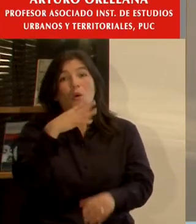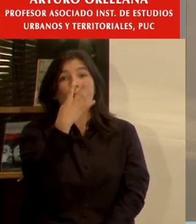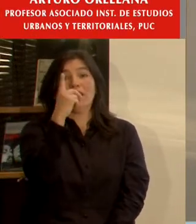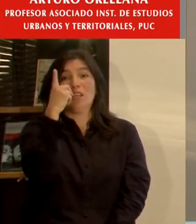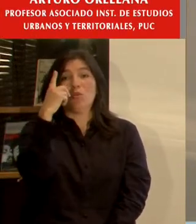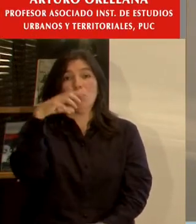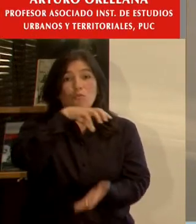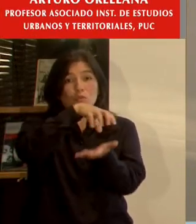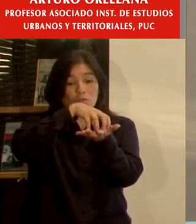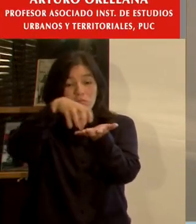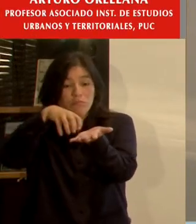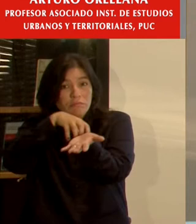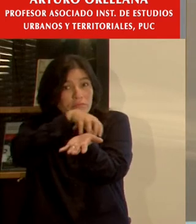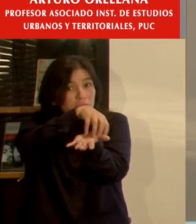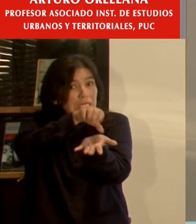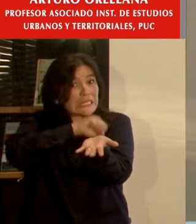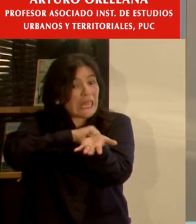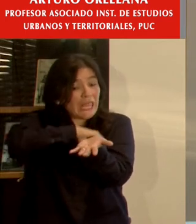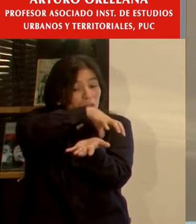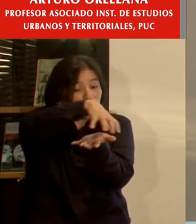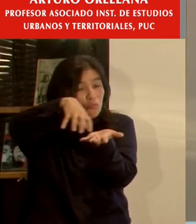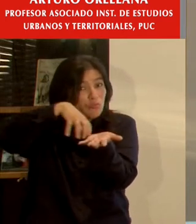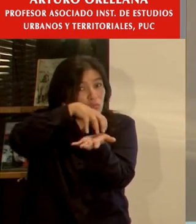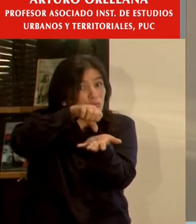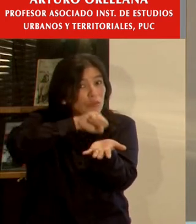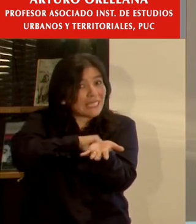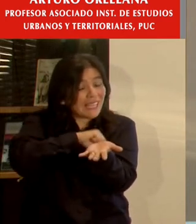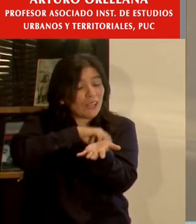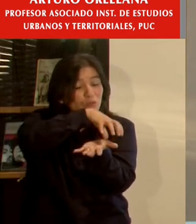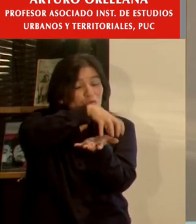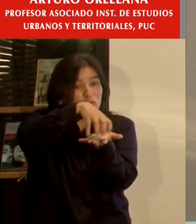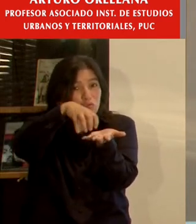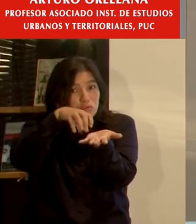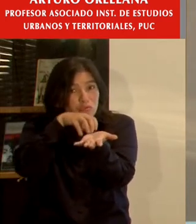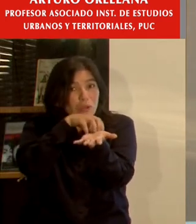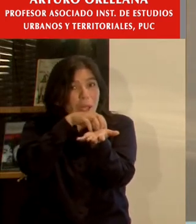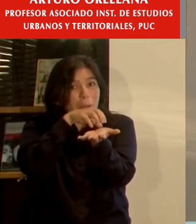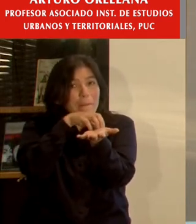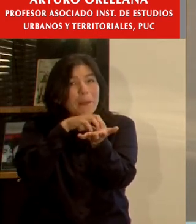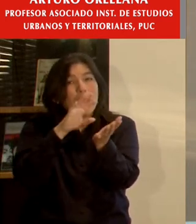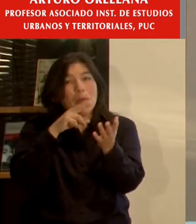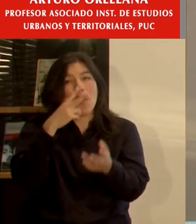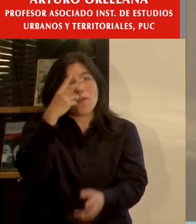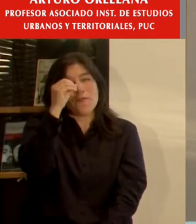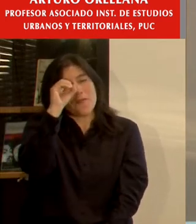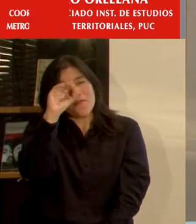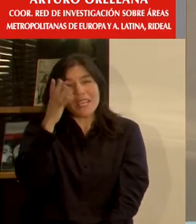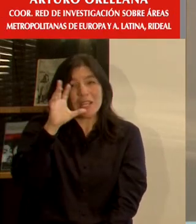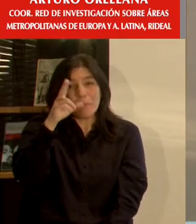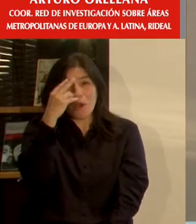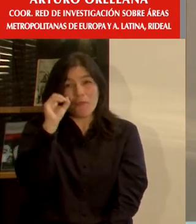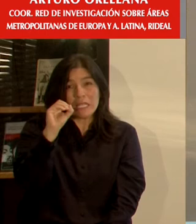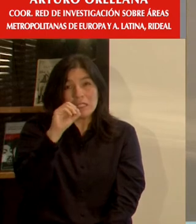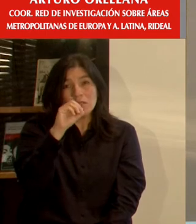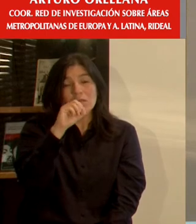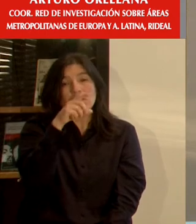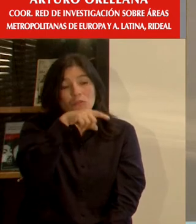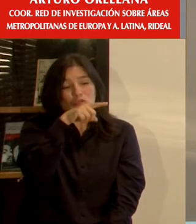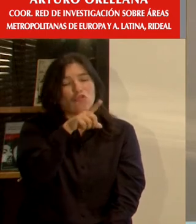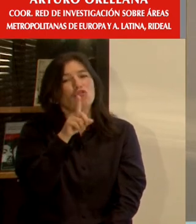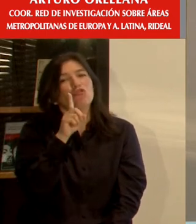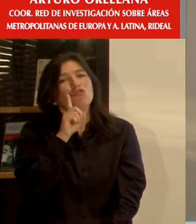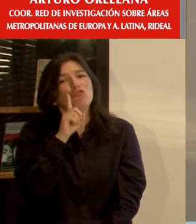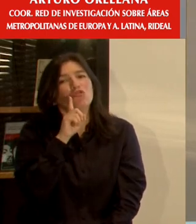comunas de más de 50.000 habitantes que conforman el área metropolitana de Santiago, tenemos más de la mitad en rango inferior, que quiere decir que en esas 20